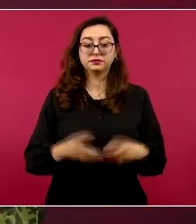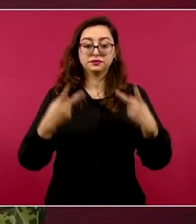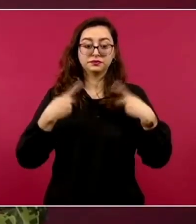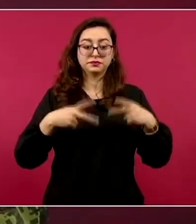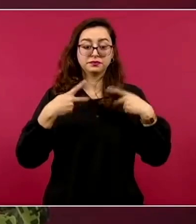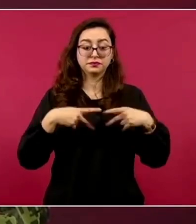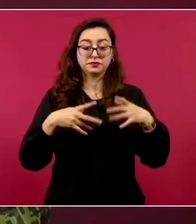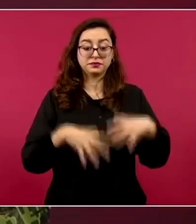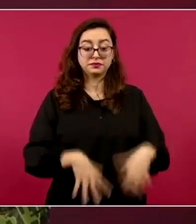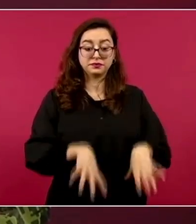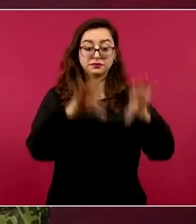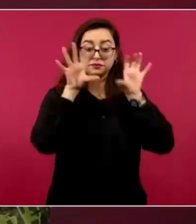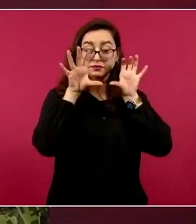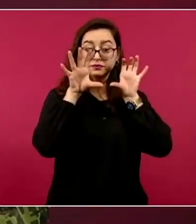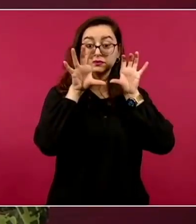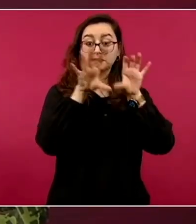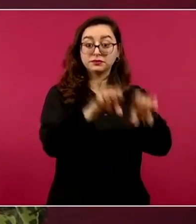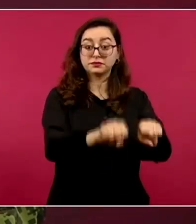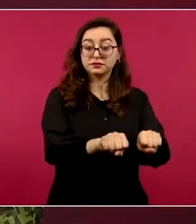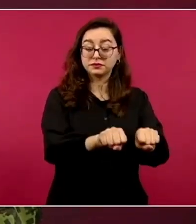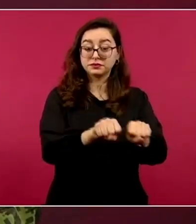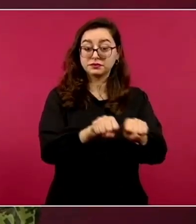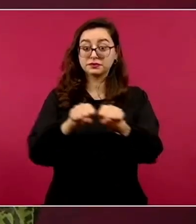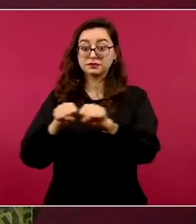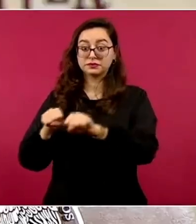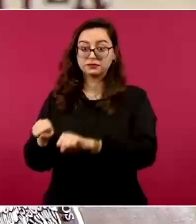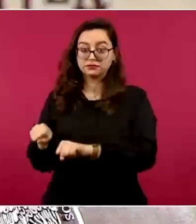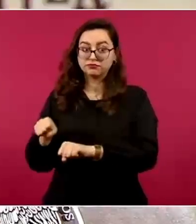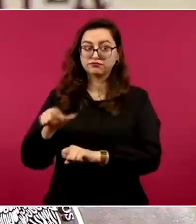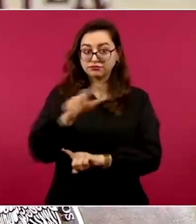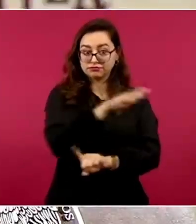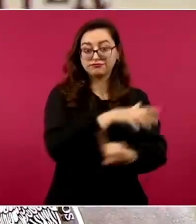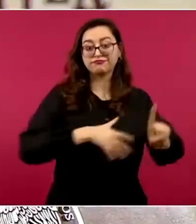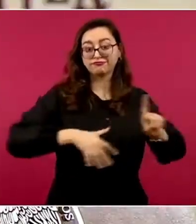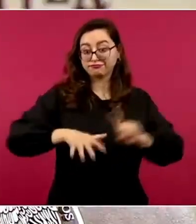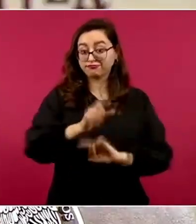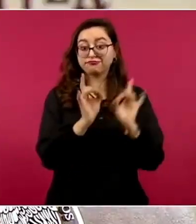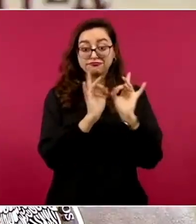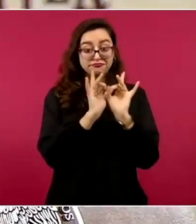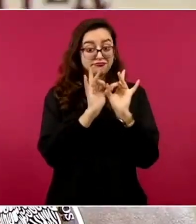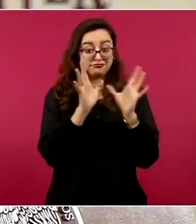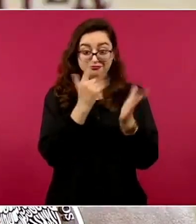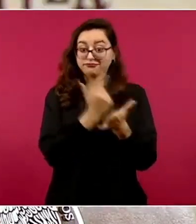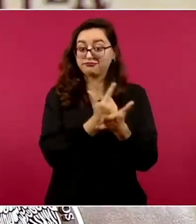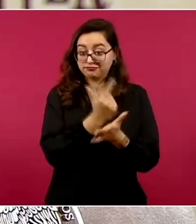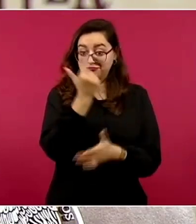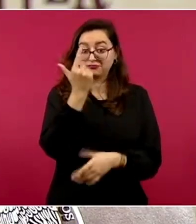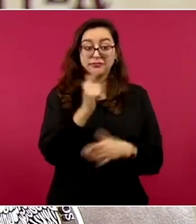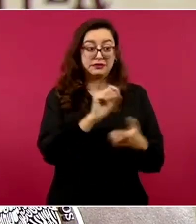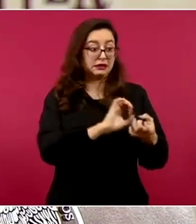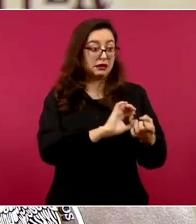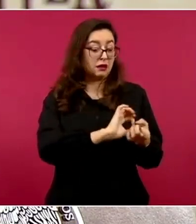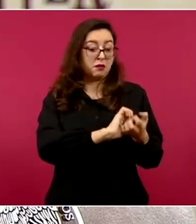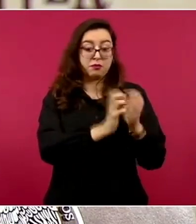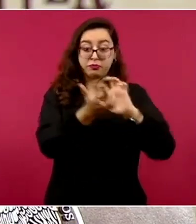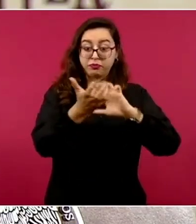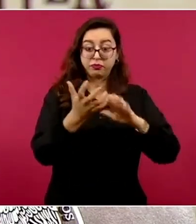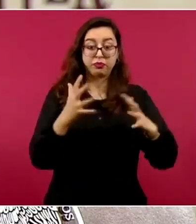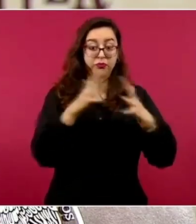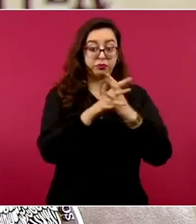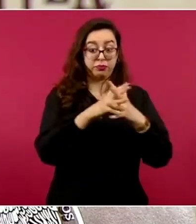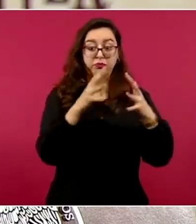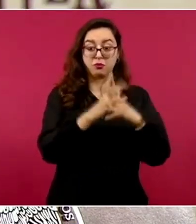siempre hay una alerta precisamente para estar pendiente de cuál respuesta pudiera